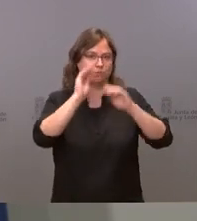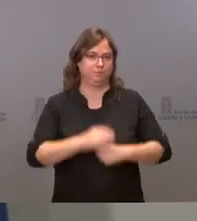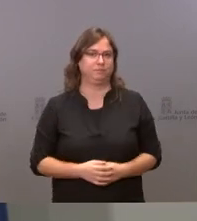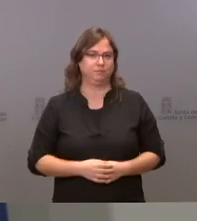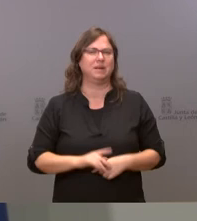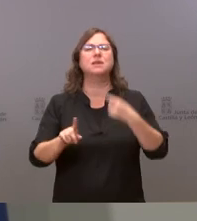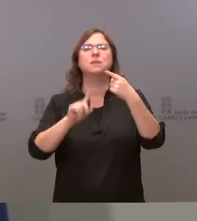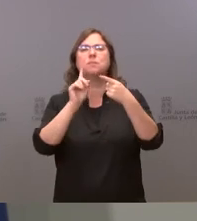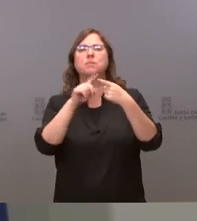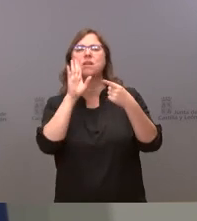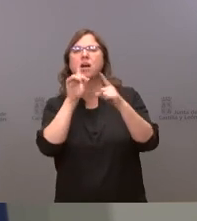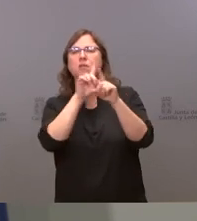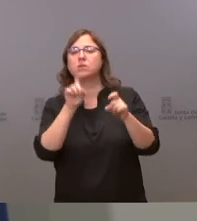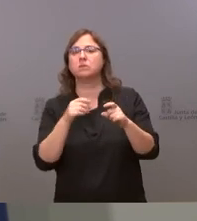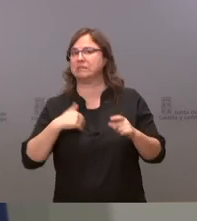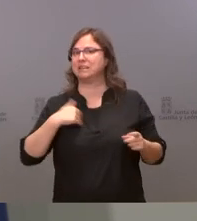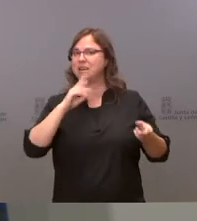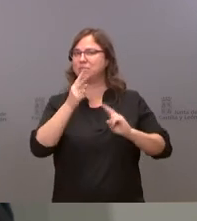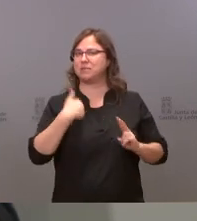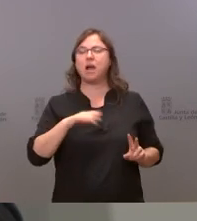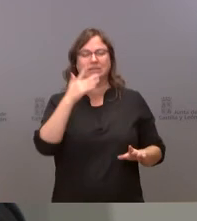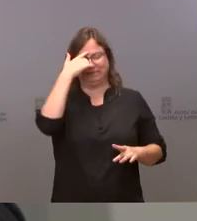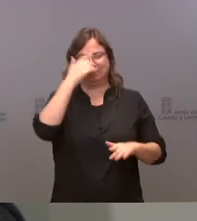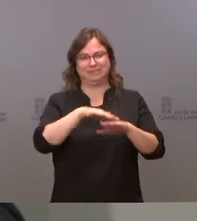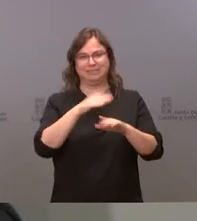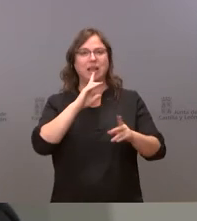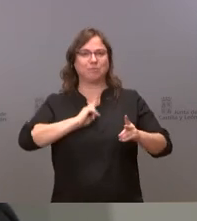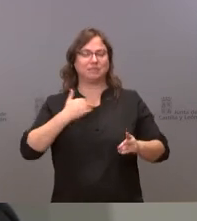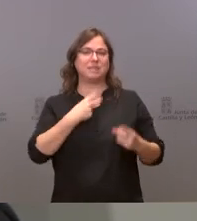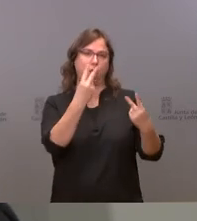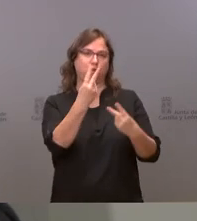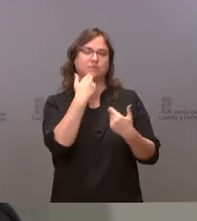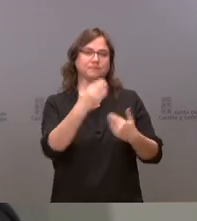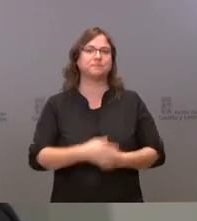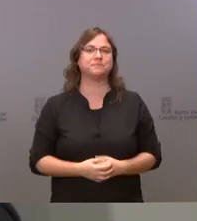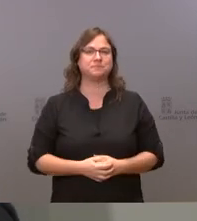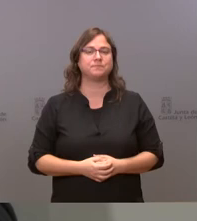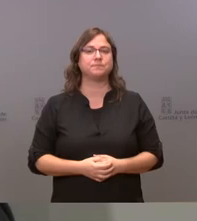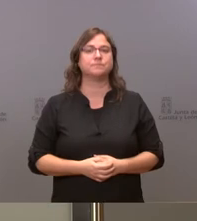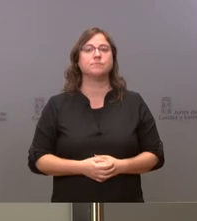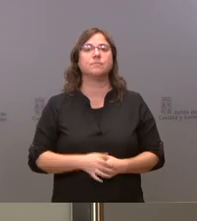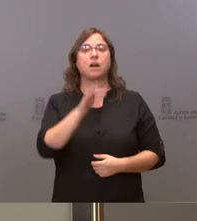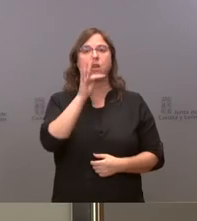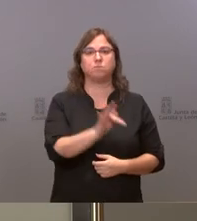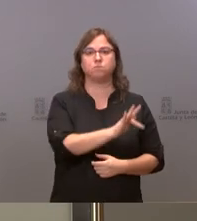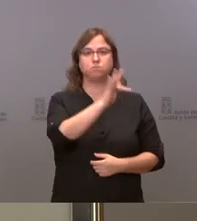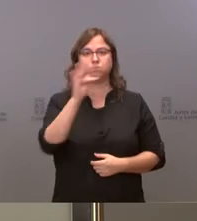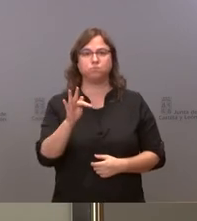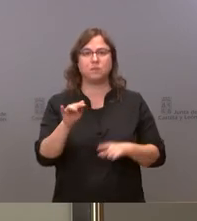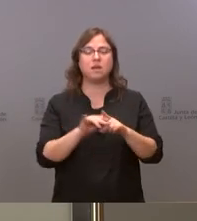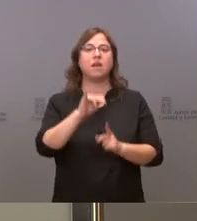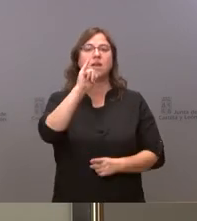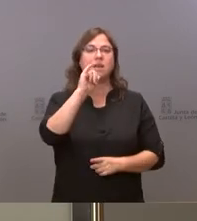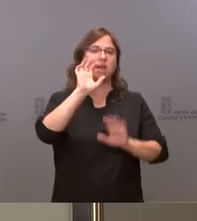era no ya contestada sí ya contestada a las dos y es turno ya para y león